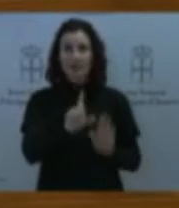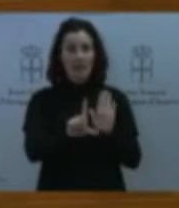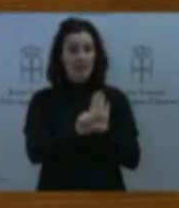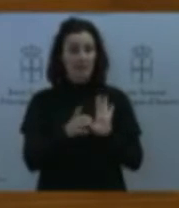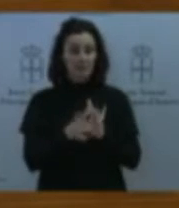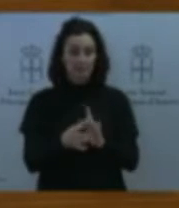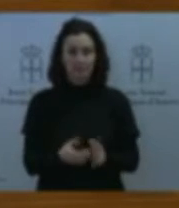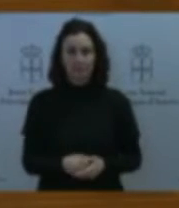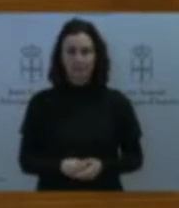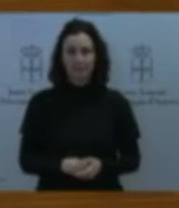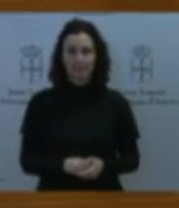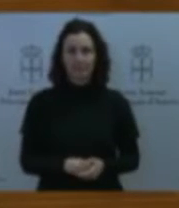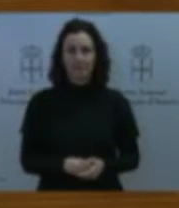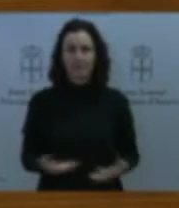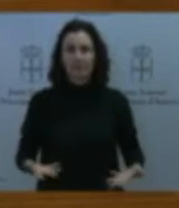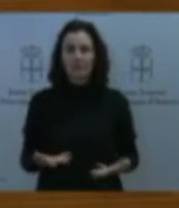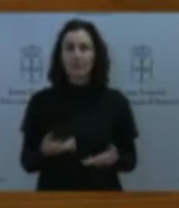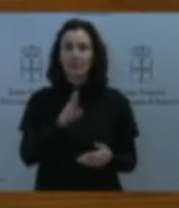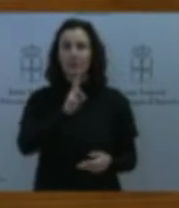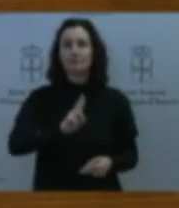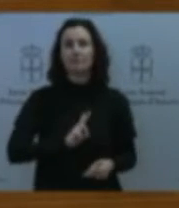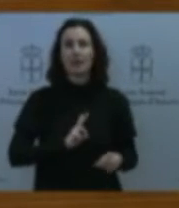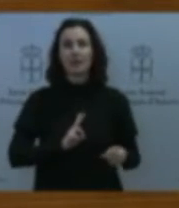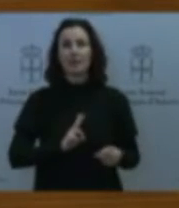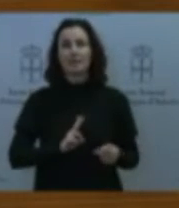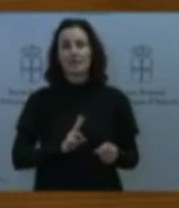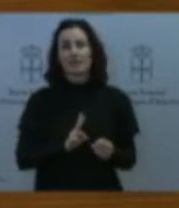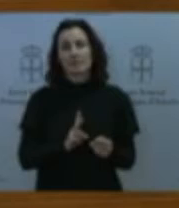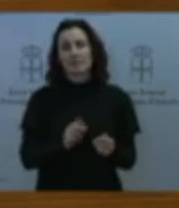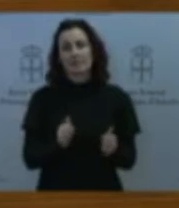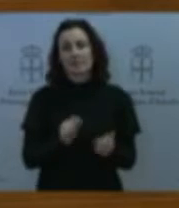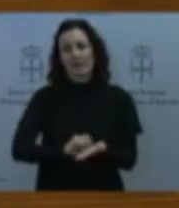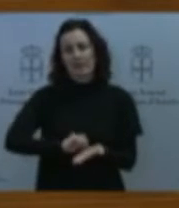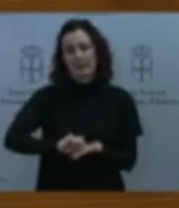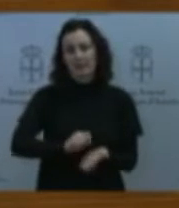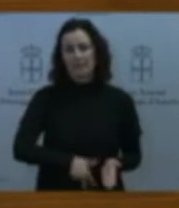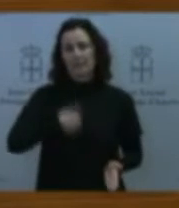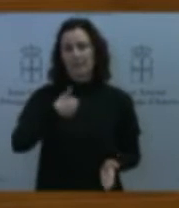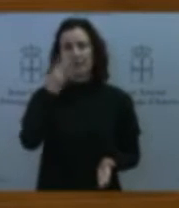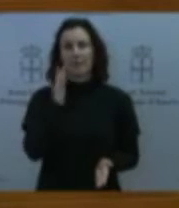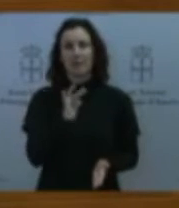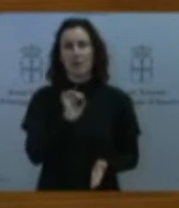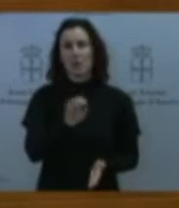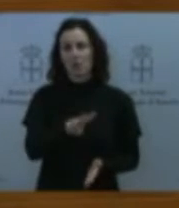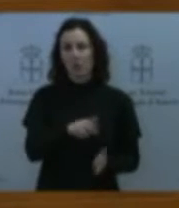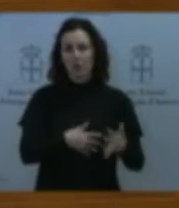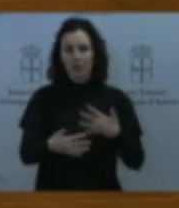contestado desde la secretaría general el día 12 de marzo que no pueden que no es exigible